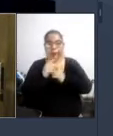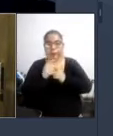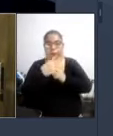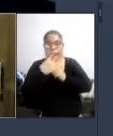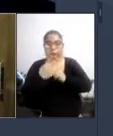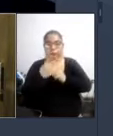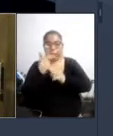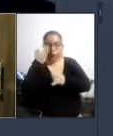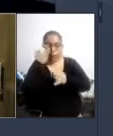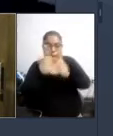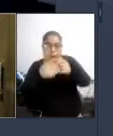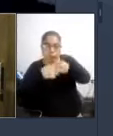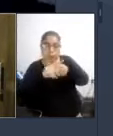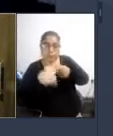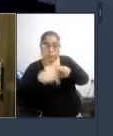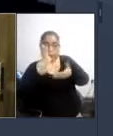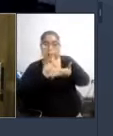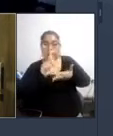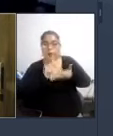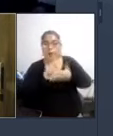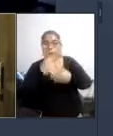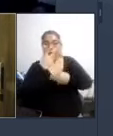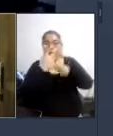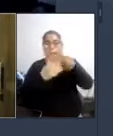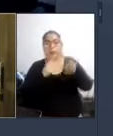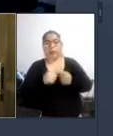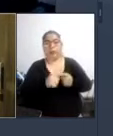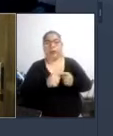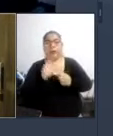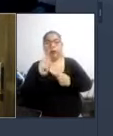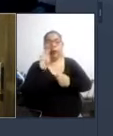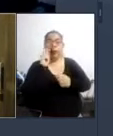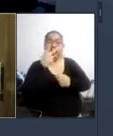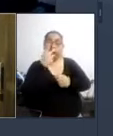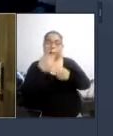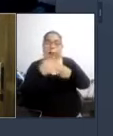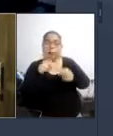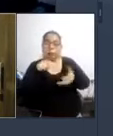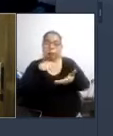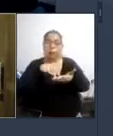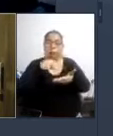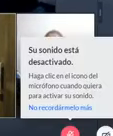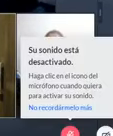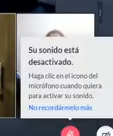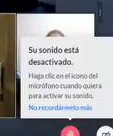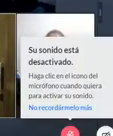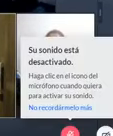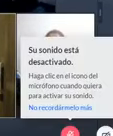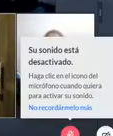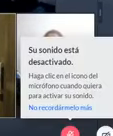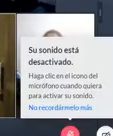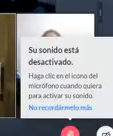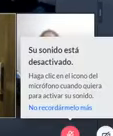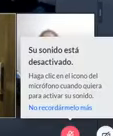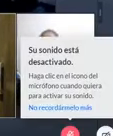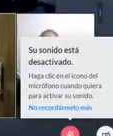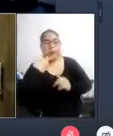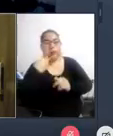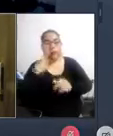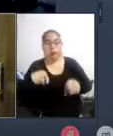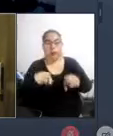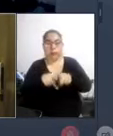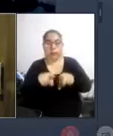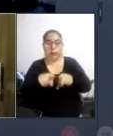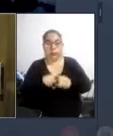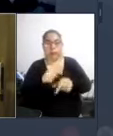empezar por Lima y tener una estrategia técnica y legal encaminada a mostrar que las mejoras que se hagan para el